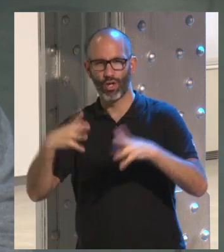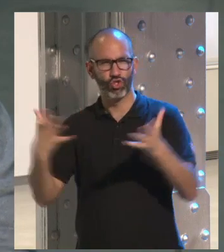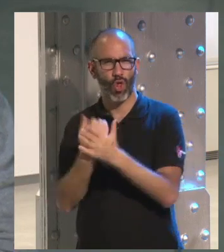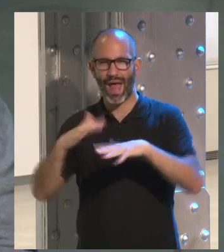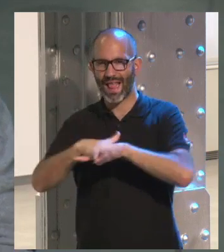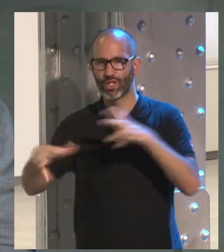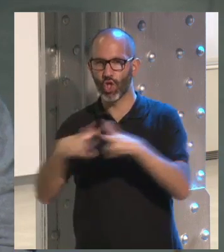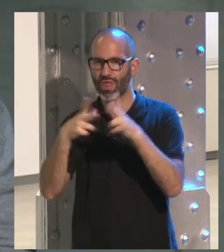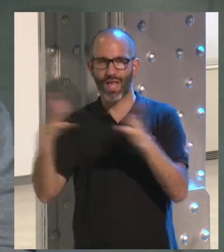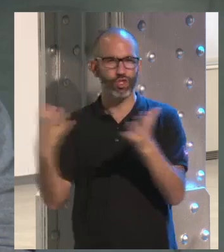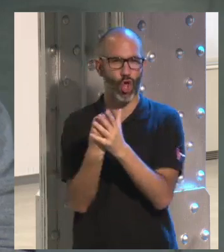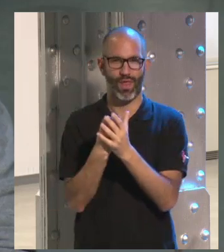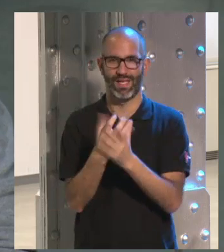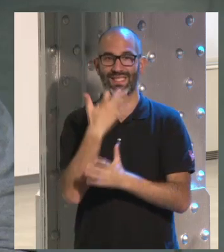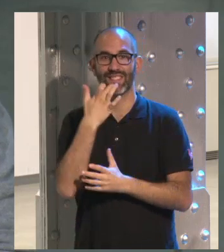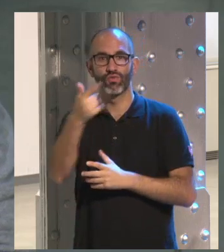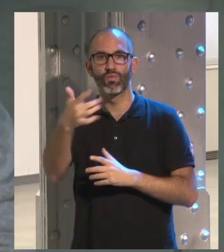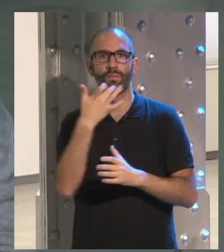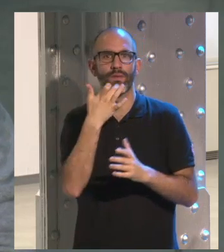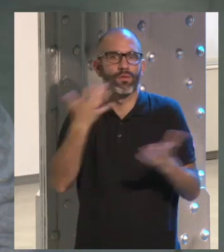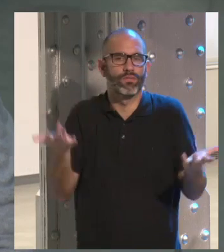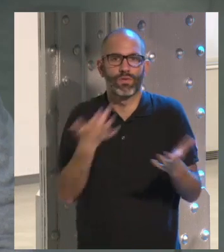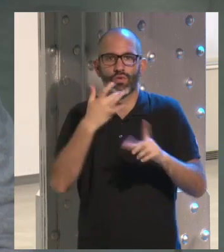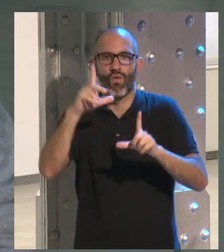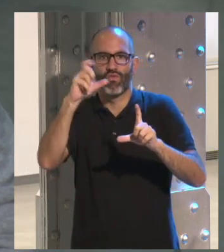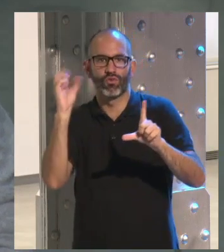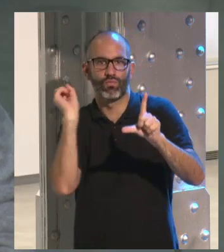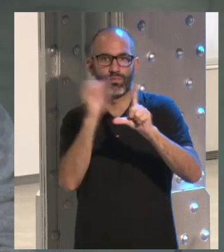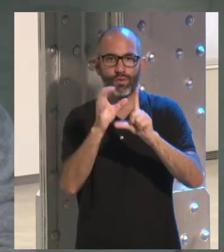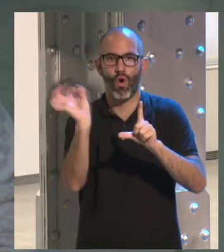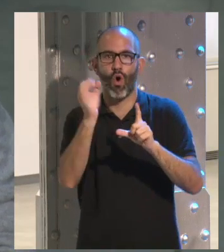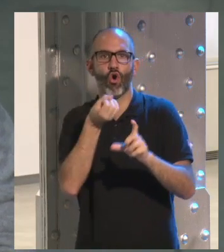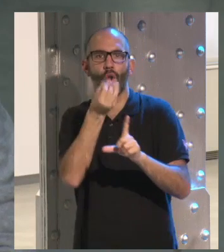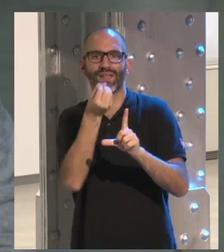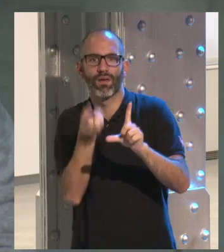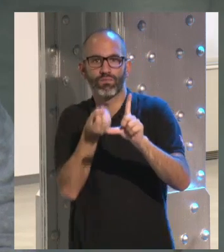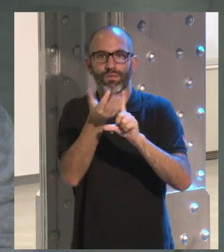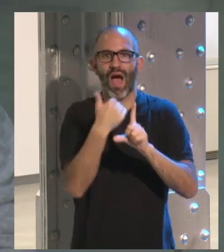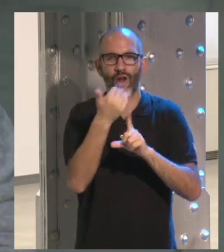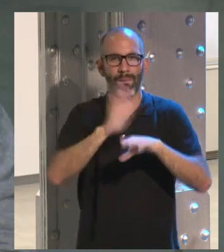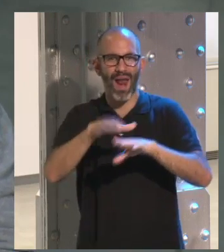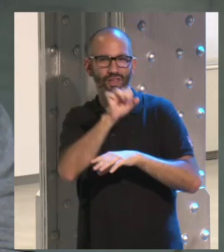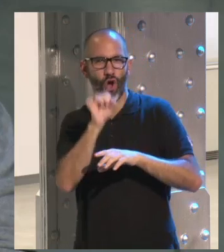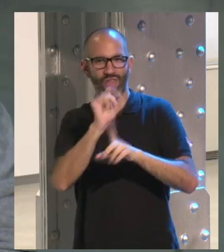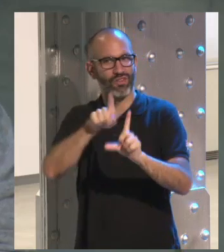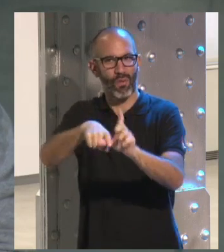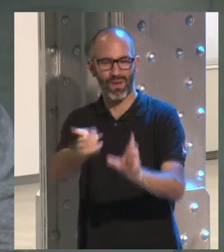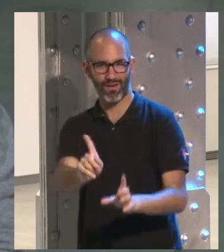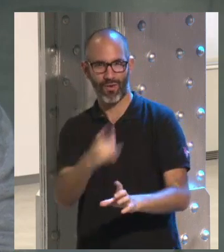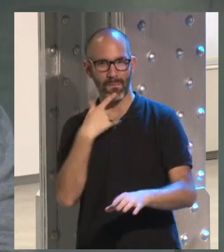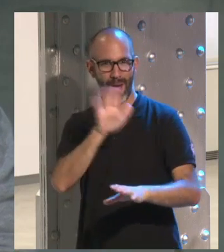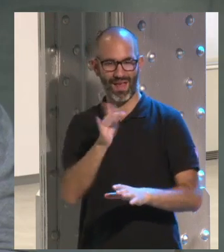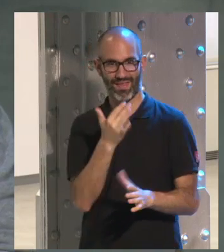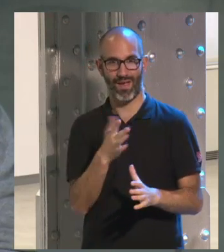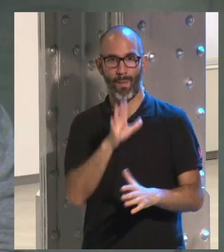sociales. Si no subes una foto o no comentas cualquier cosa, es como si no hubieses estado en ese concierto. O sea, ahora mismo